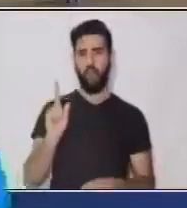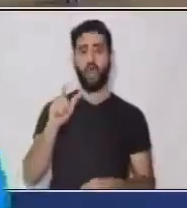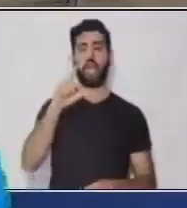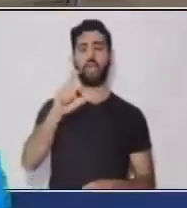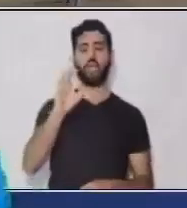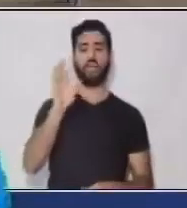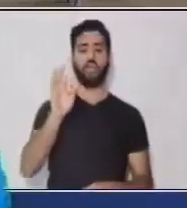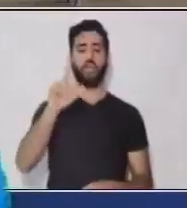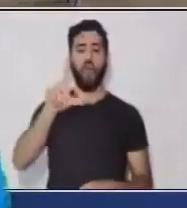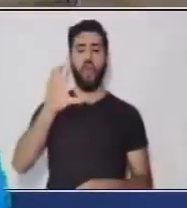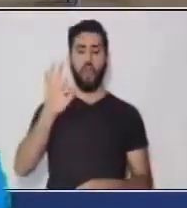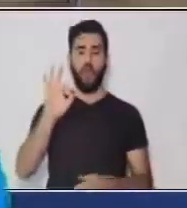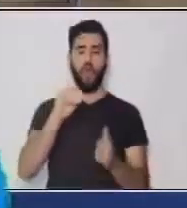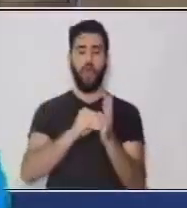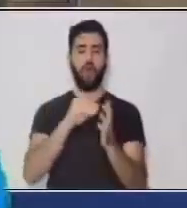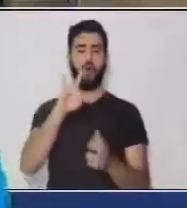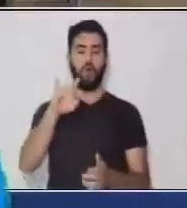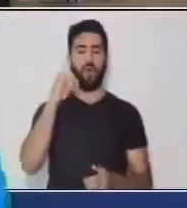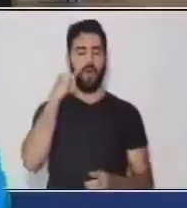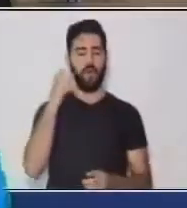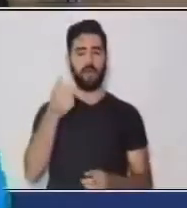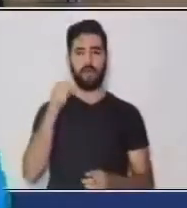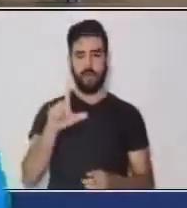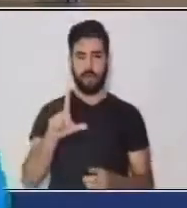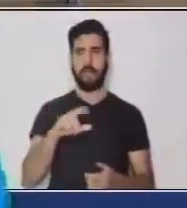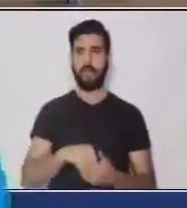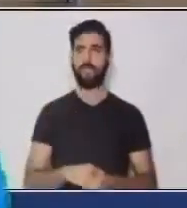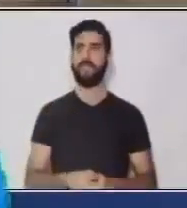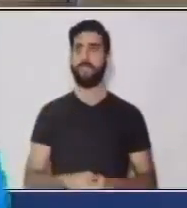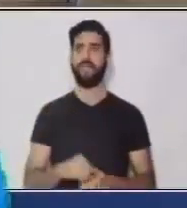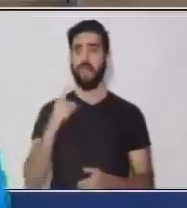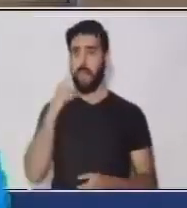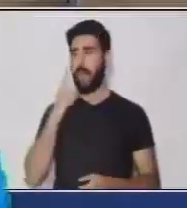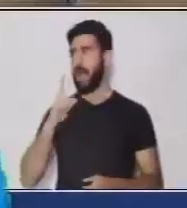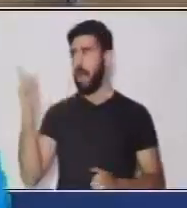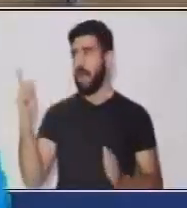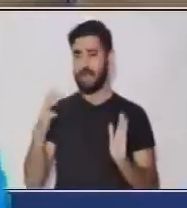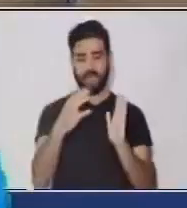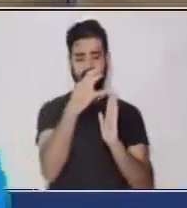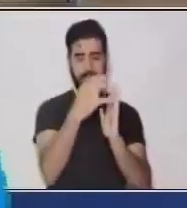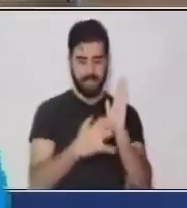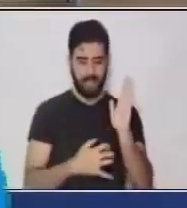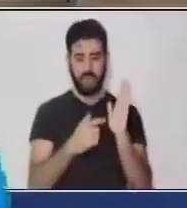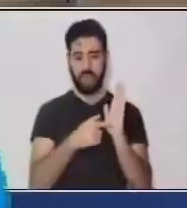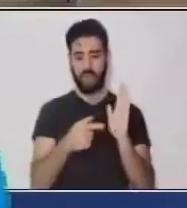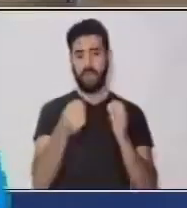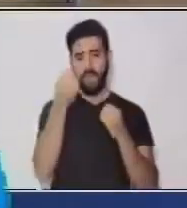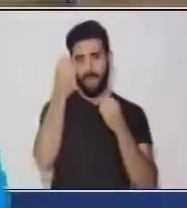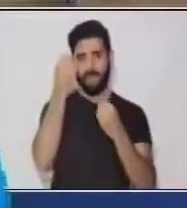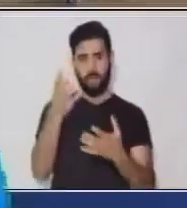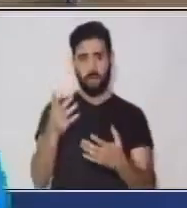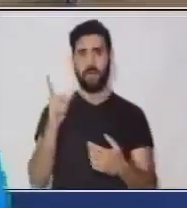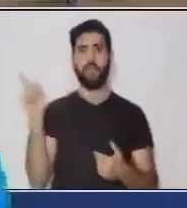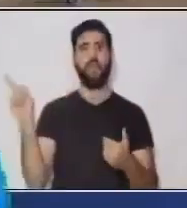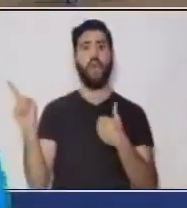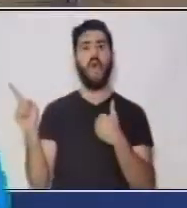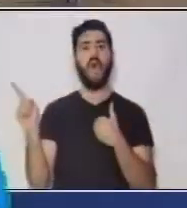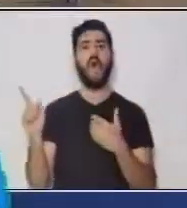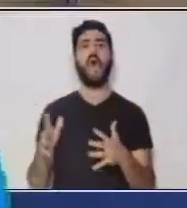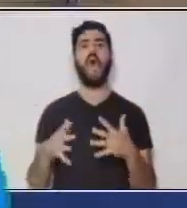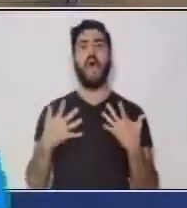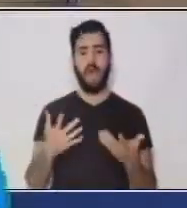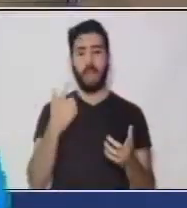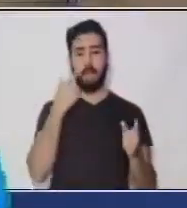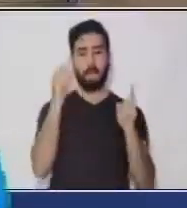para poder comunicarnos con los demás. Y este texto que yo tengo acá, informativo, posee una